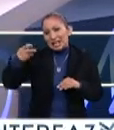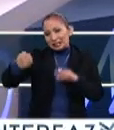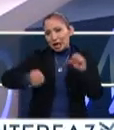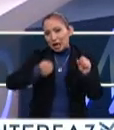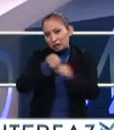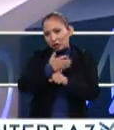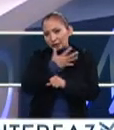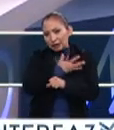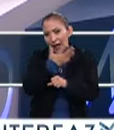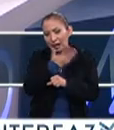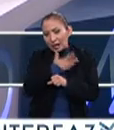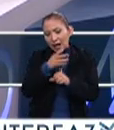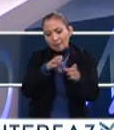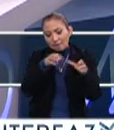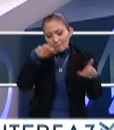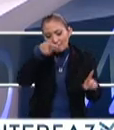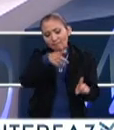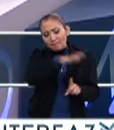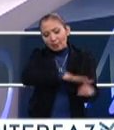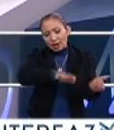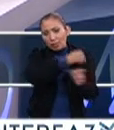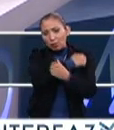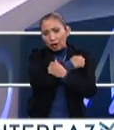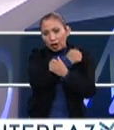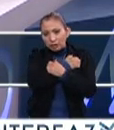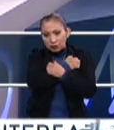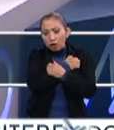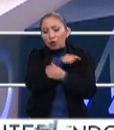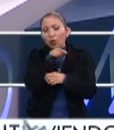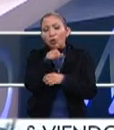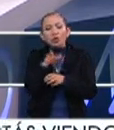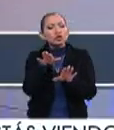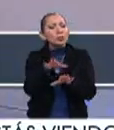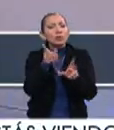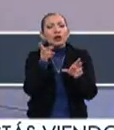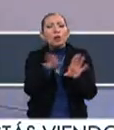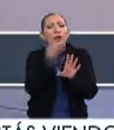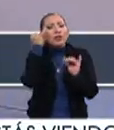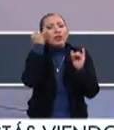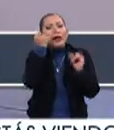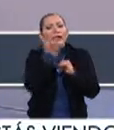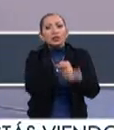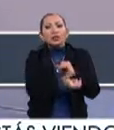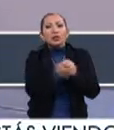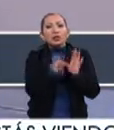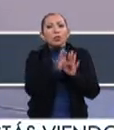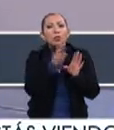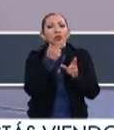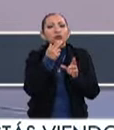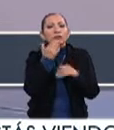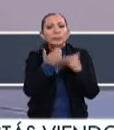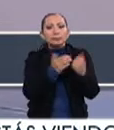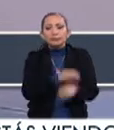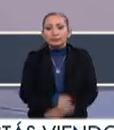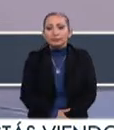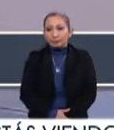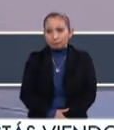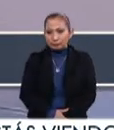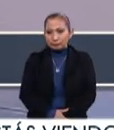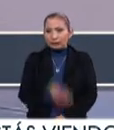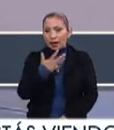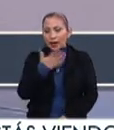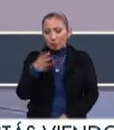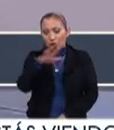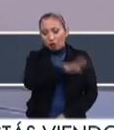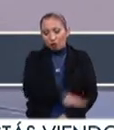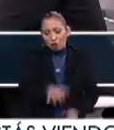año tienen un pabellón dedicado a la educación. Platícanos sobre esto, de dónde surge esta idea y cómo va a funcionar. Tenemos